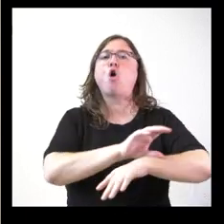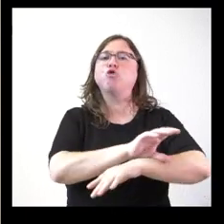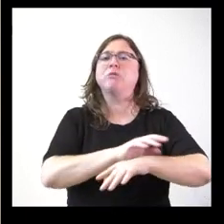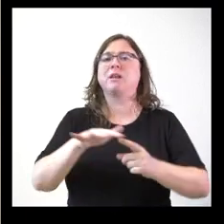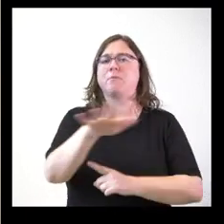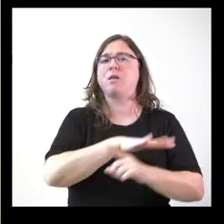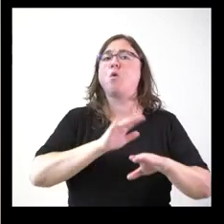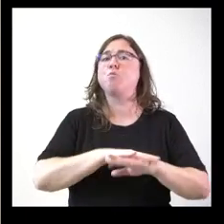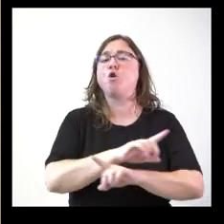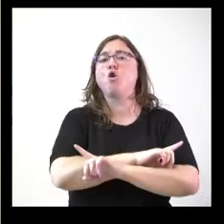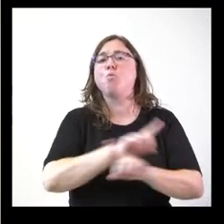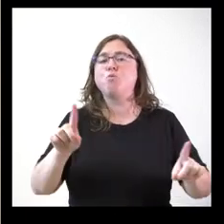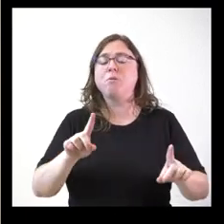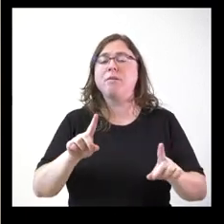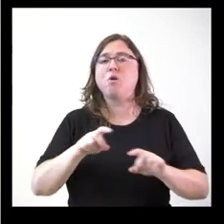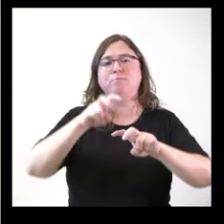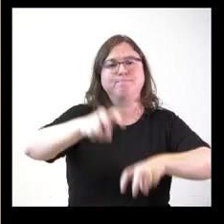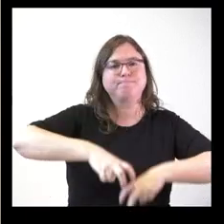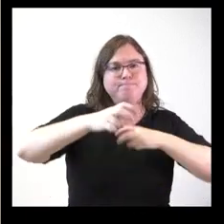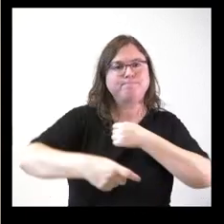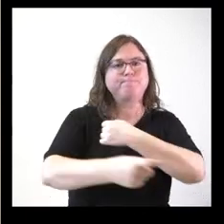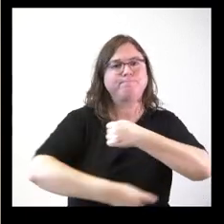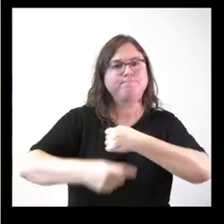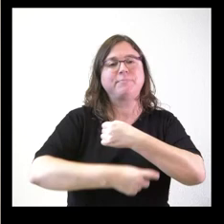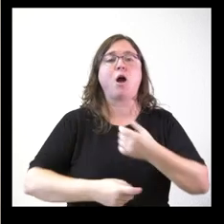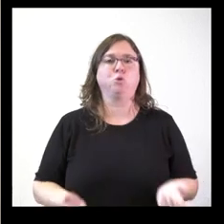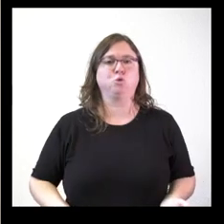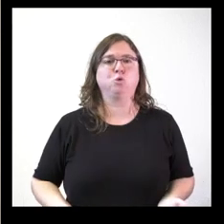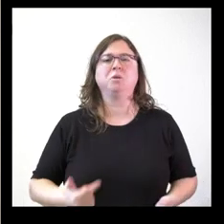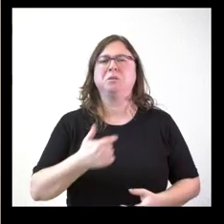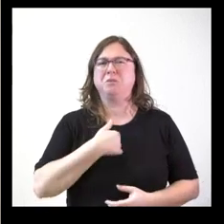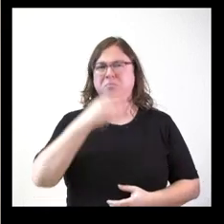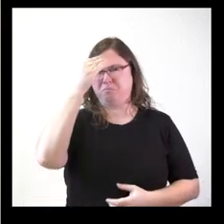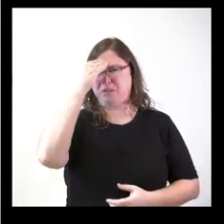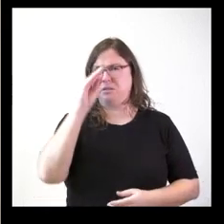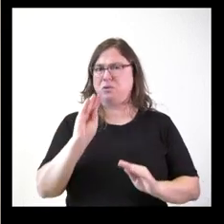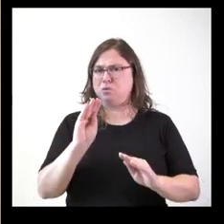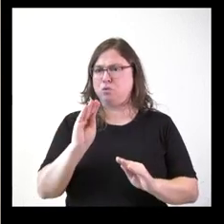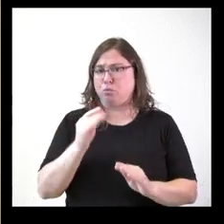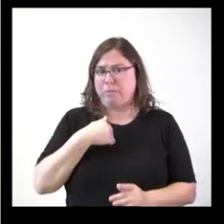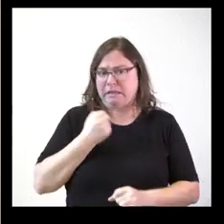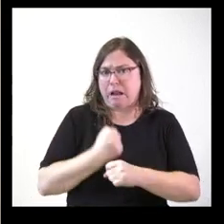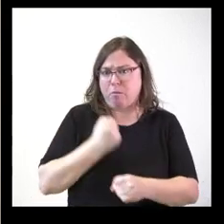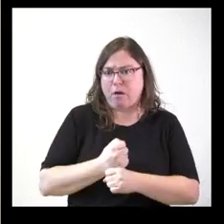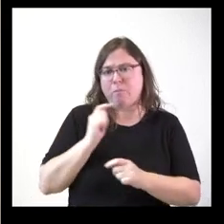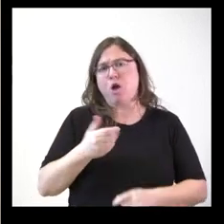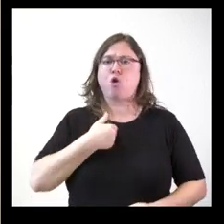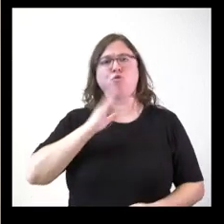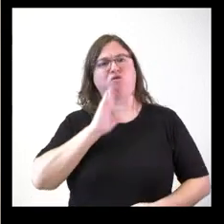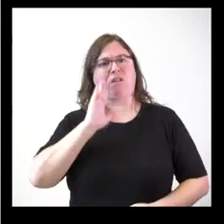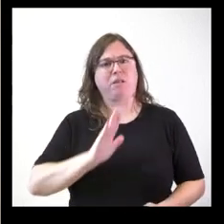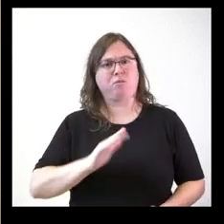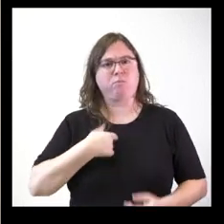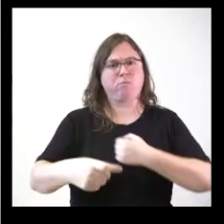de cosechar durante el mes de agosto. Piensan que se ha criminalizado su oficio y además han llegado a